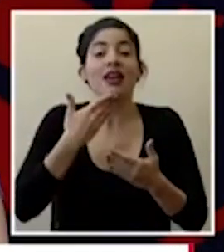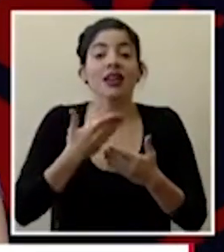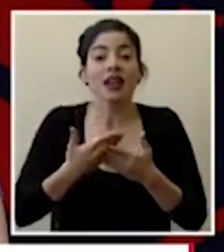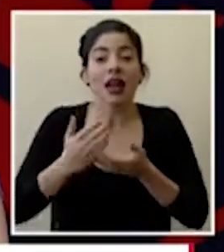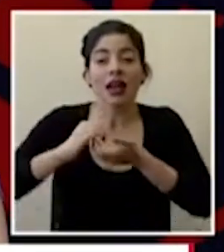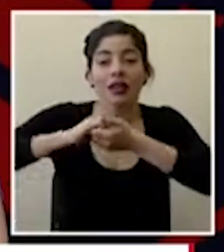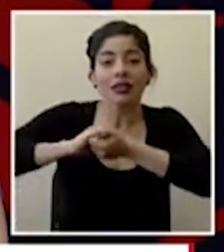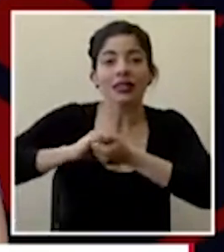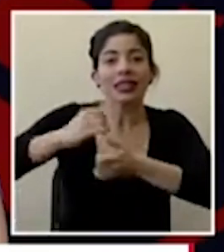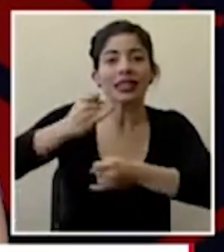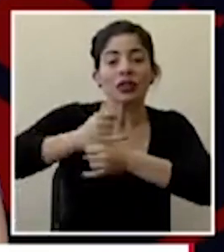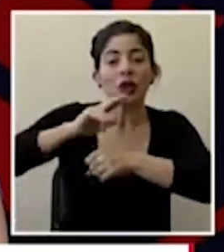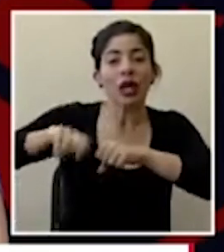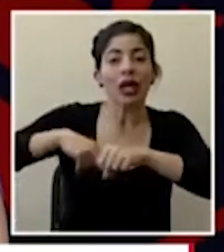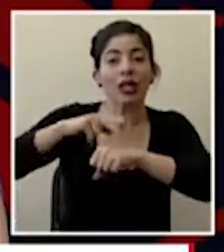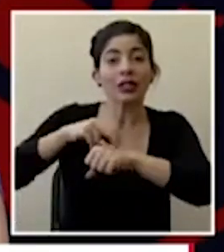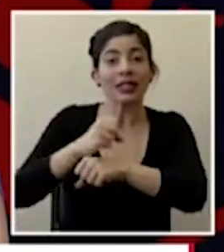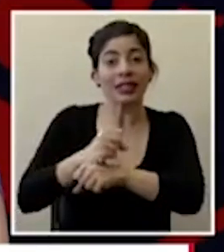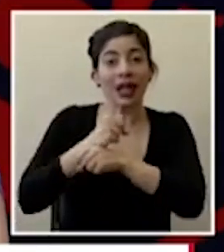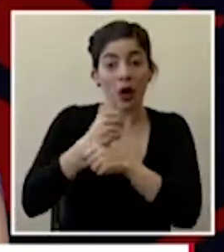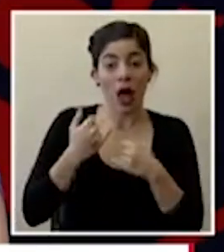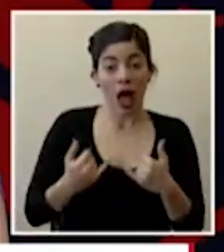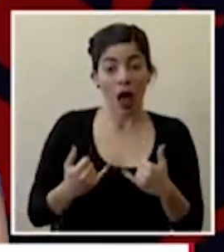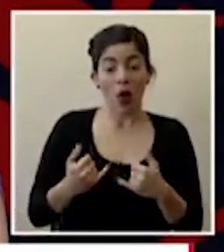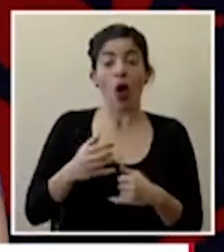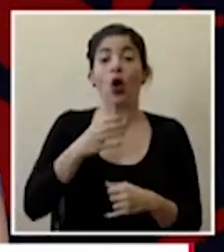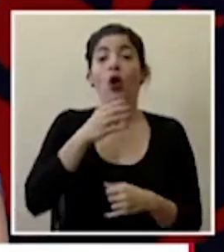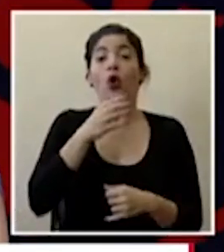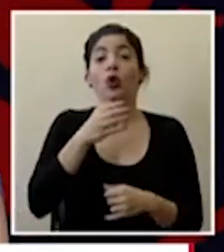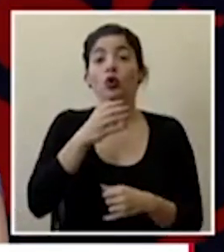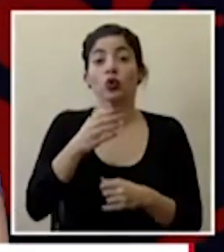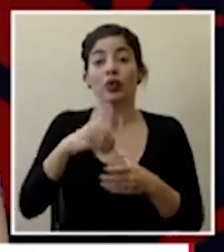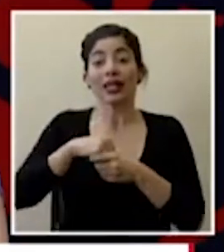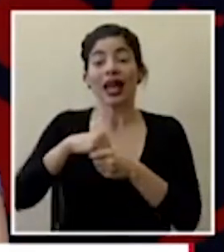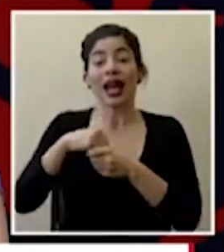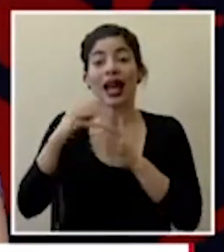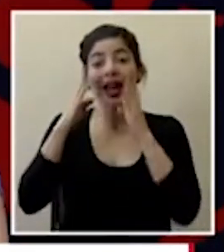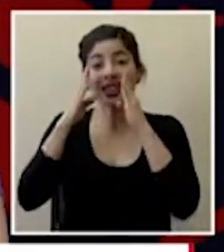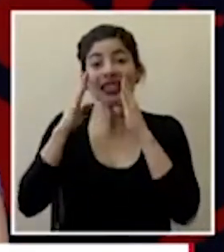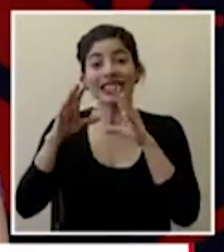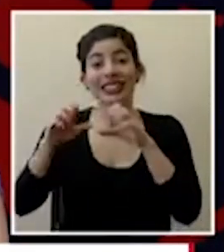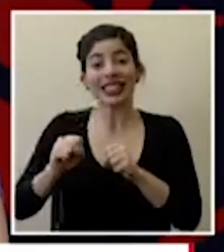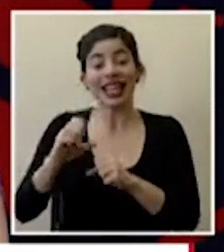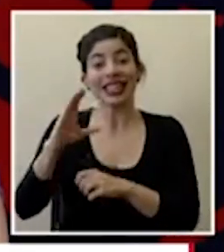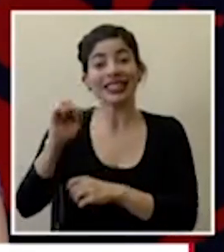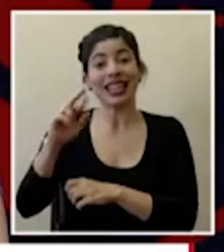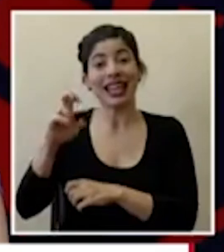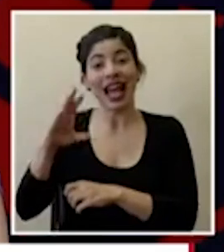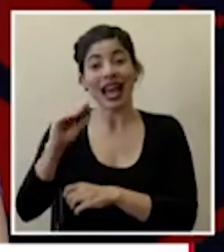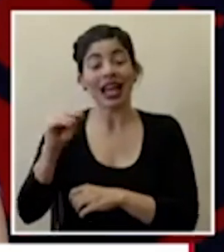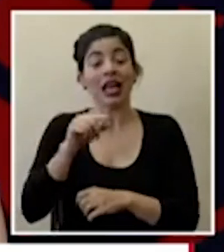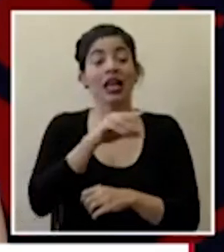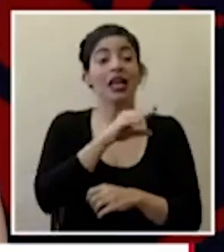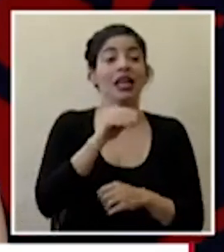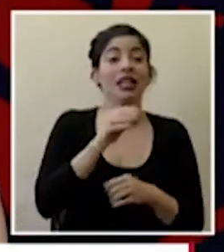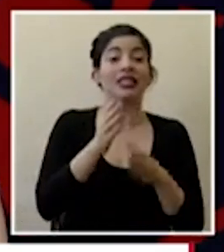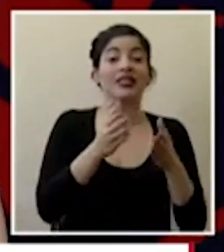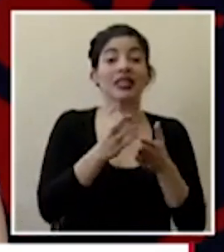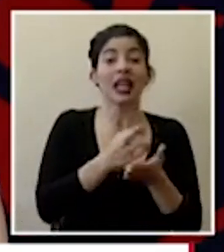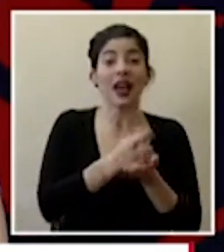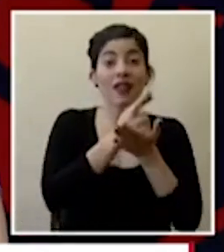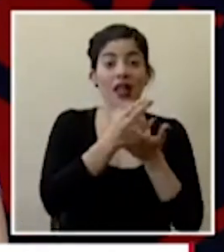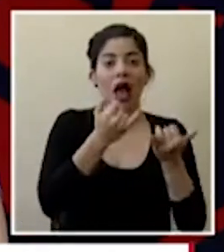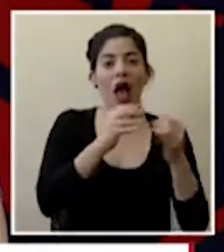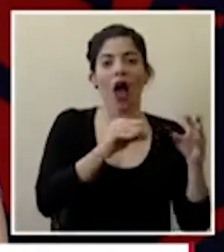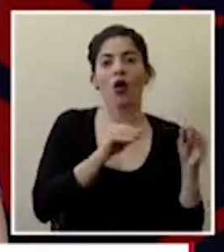que hicimos con el instituto nacional de seguros la consulta externa del cenare y algunos de los servicios de rehabilitación están ubicados en edificios